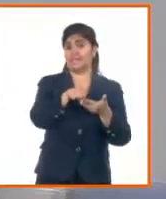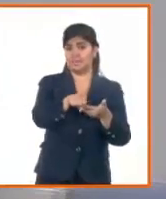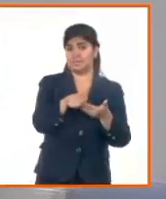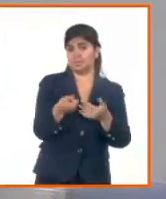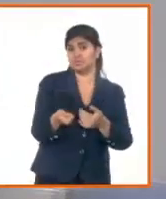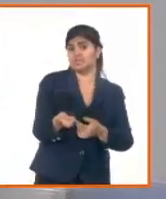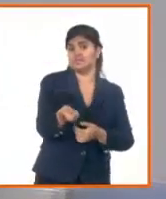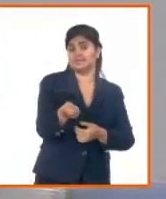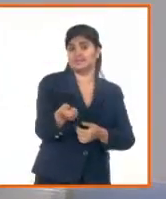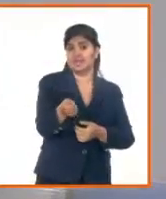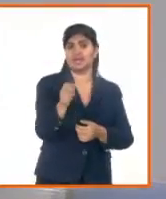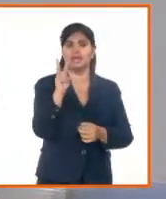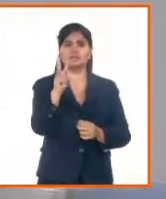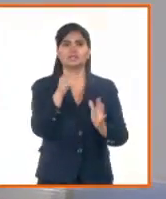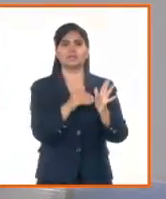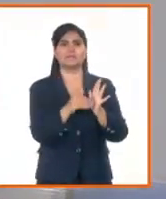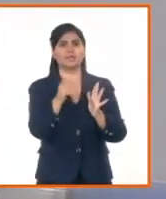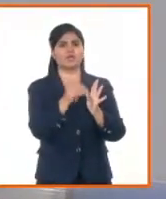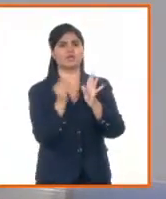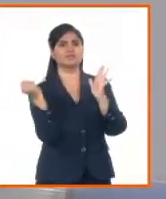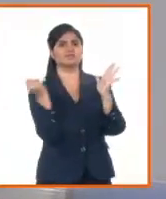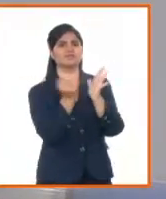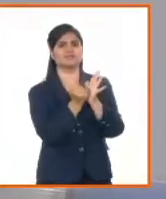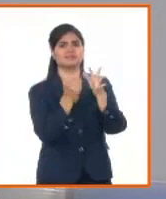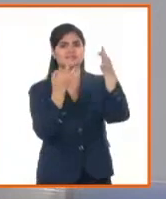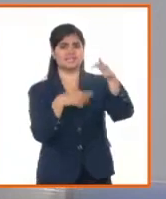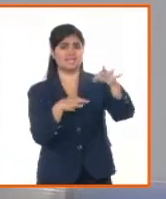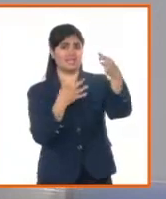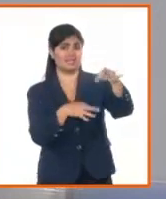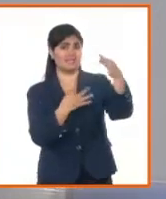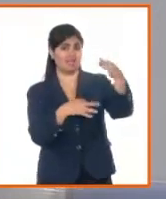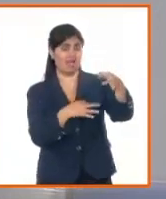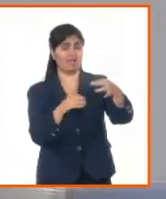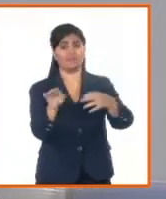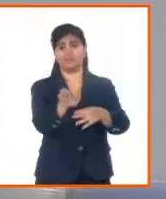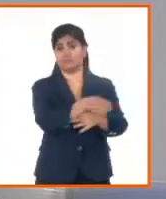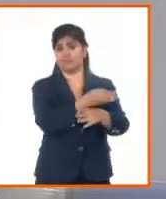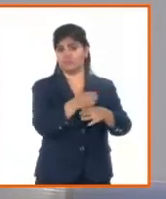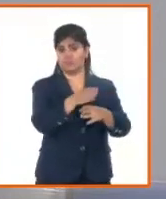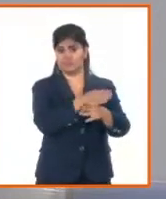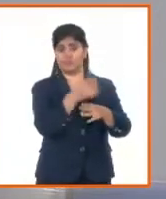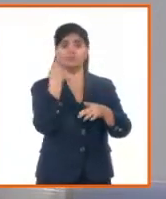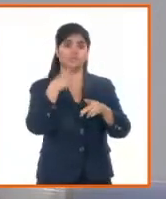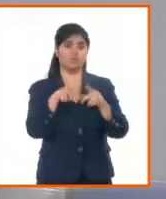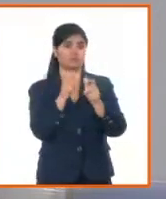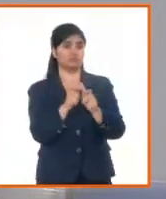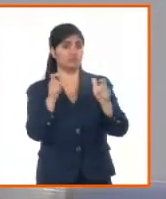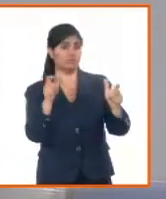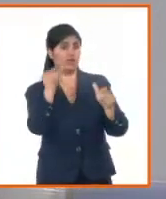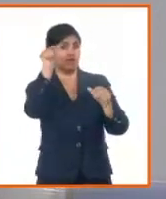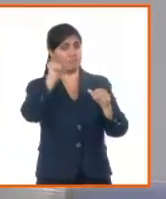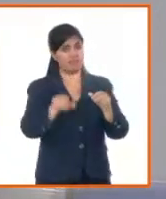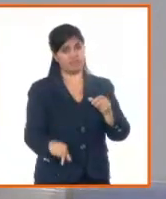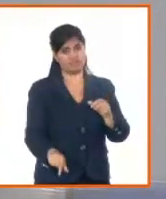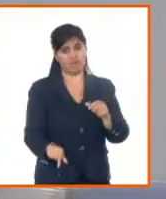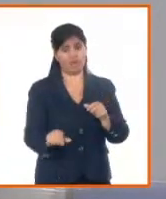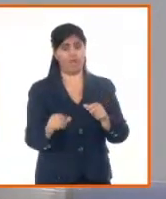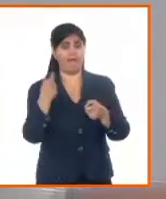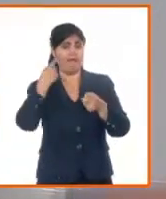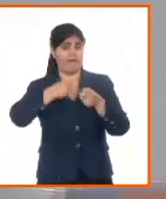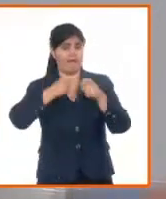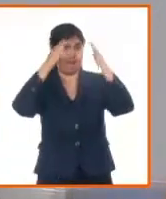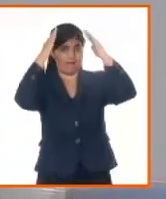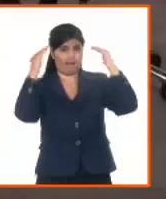de 3 millones de certificaciones expedidas. Se incrementaron las inscripciones, sobre todo de los matrimonios, que